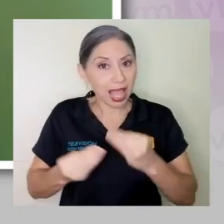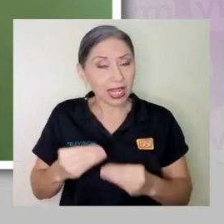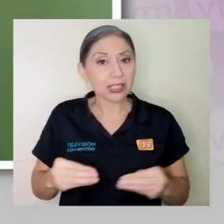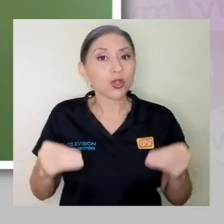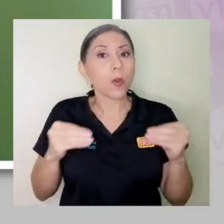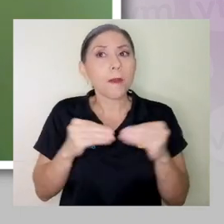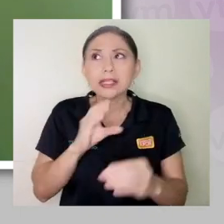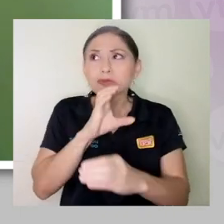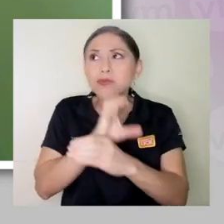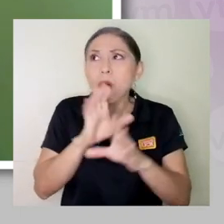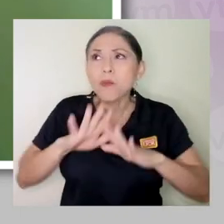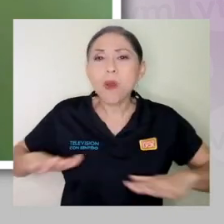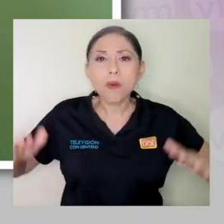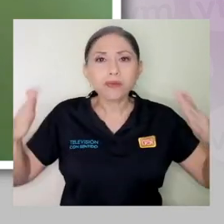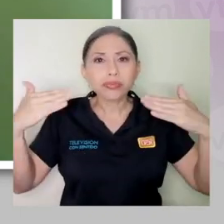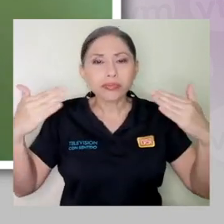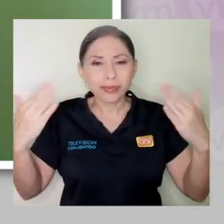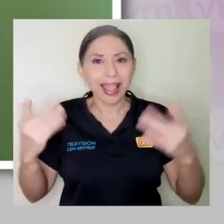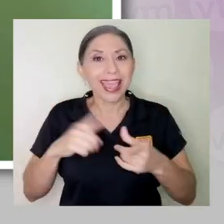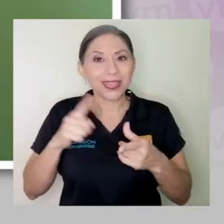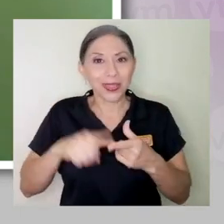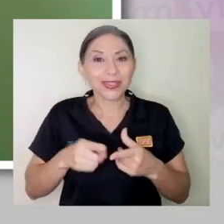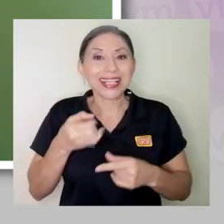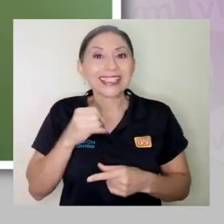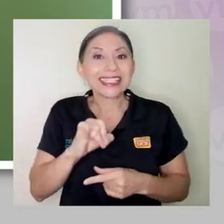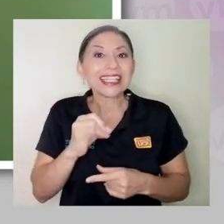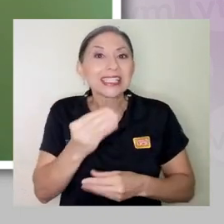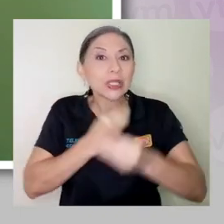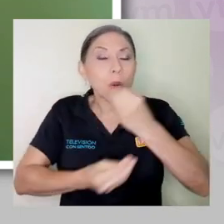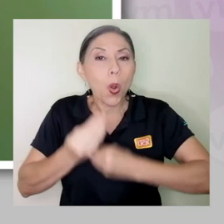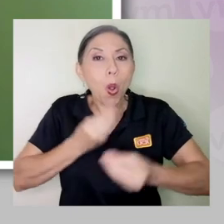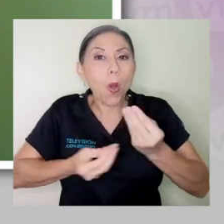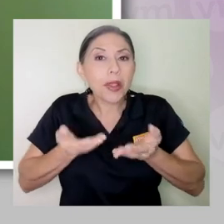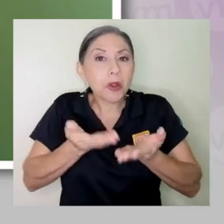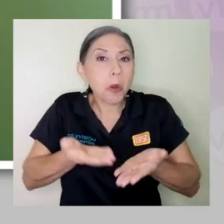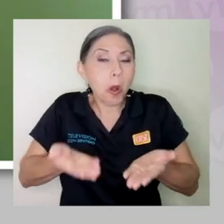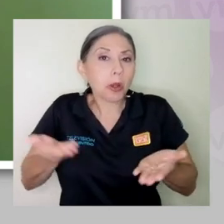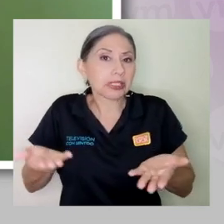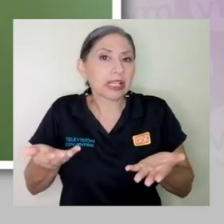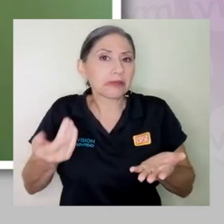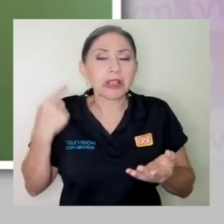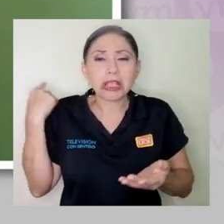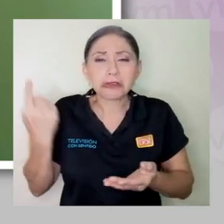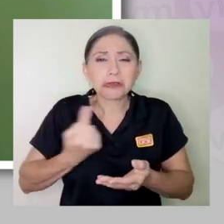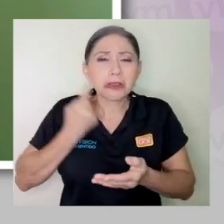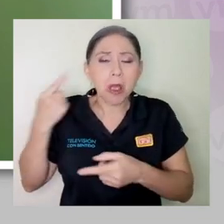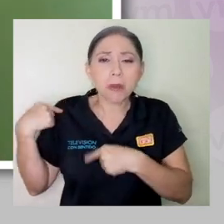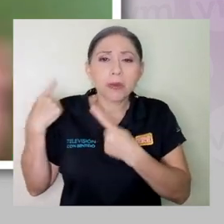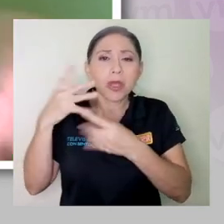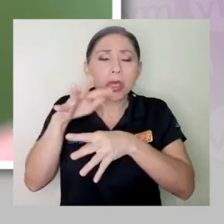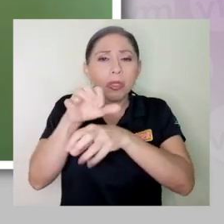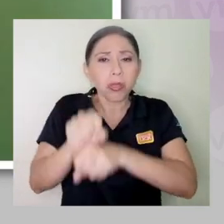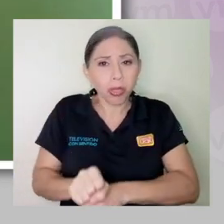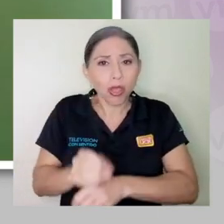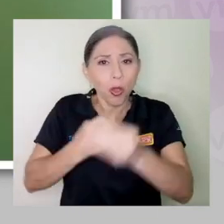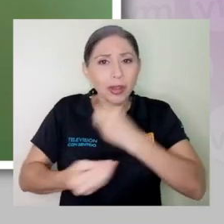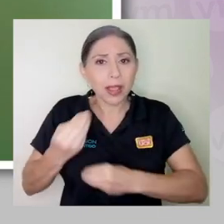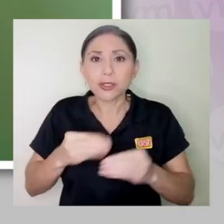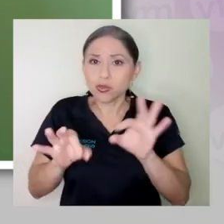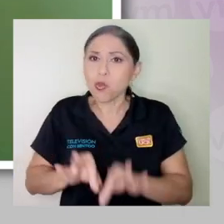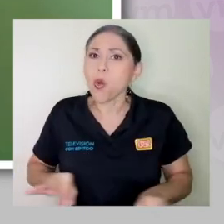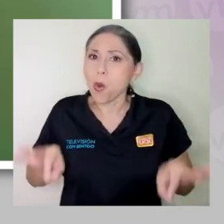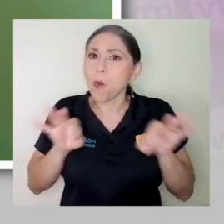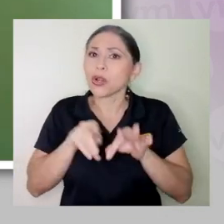tradiciones alimentarias tienden a ser más sostenibles entonces el hecho de consumir preparaciones que típicamente hemos